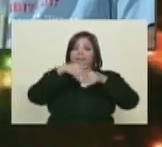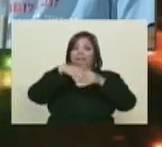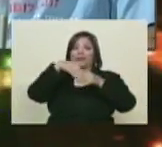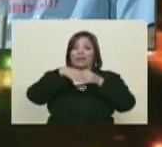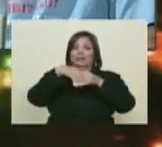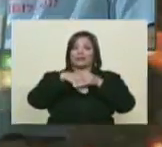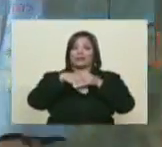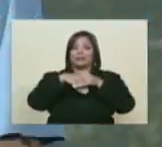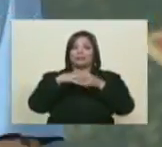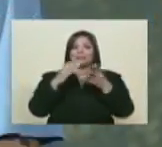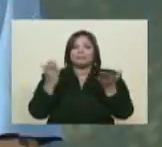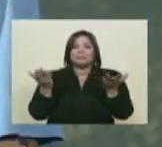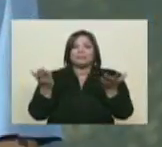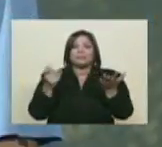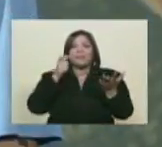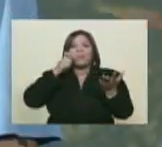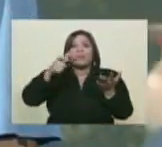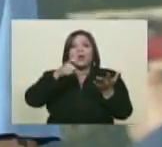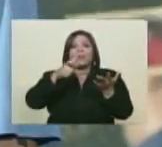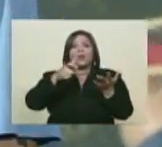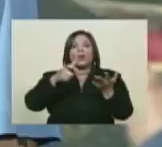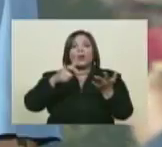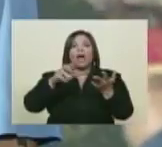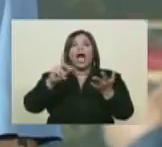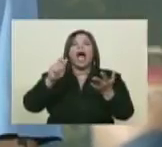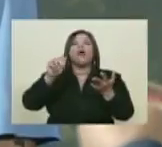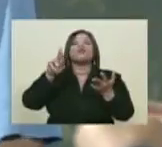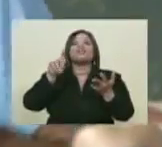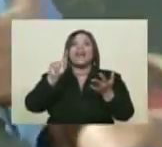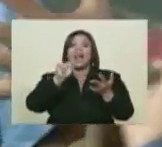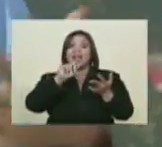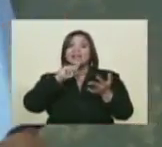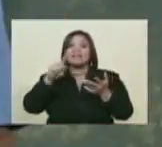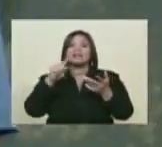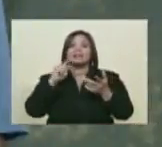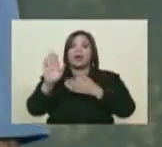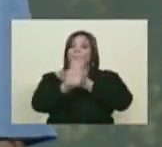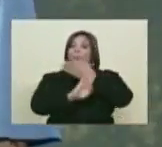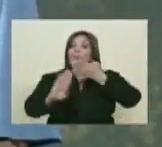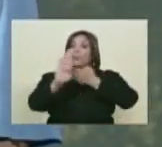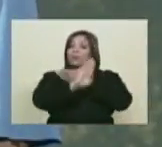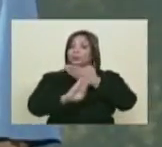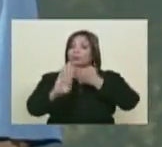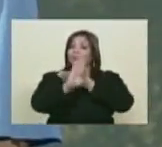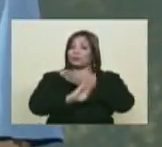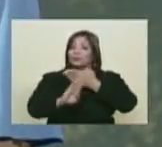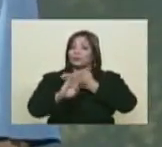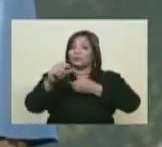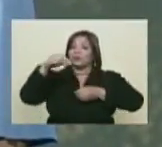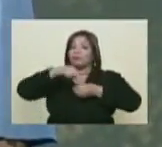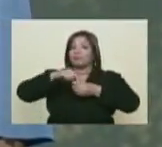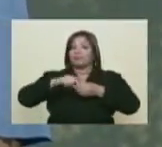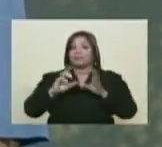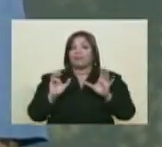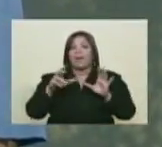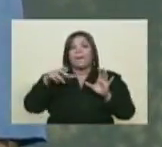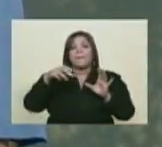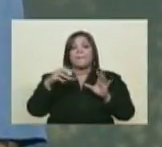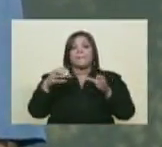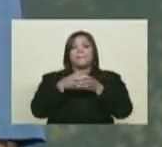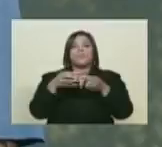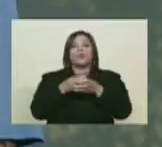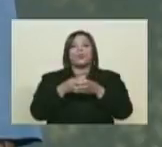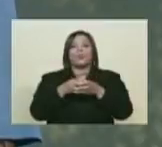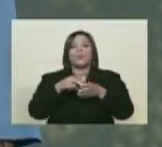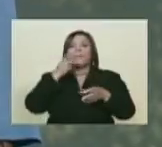Lo que quiere decir, bueno, el pueblo australiano vota a favor de la protección del Partido Comunista porque se consideraba en ese